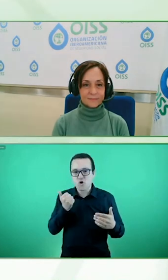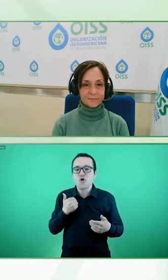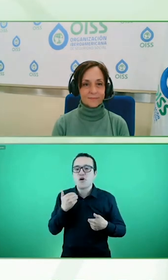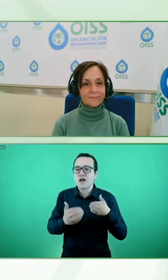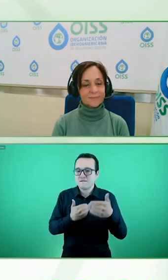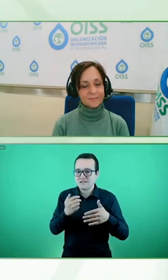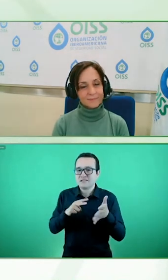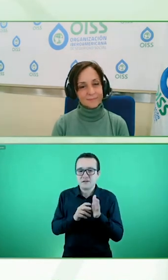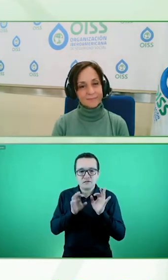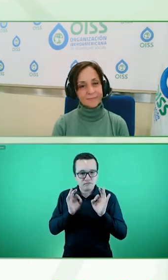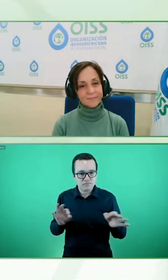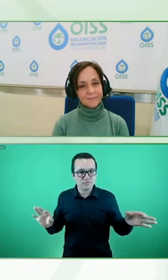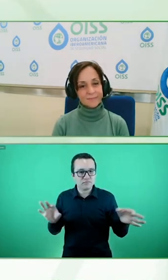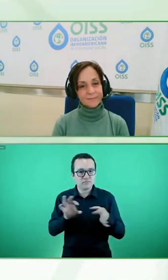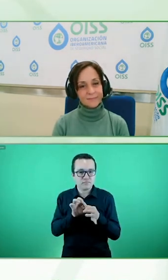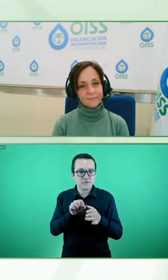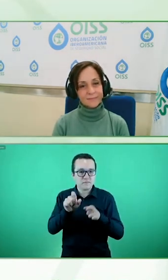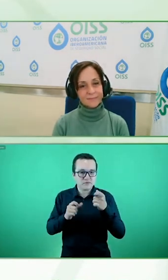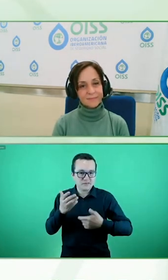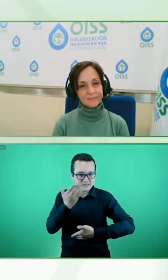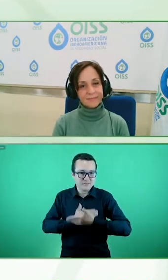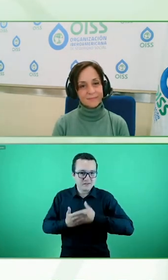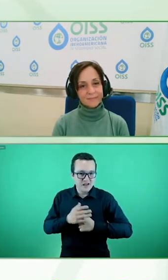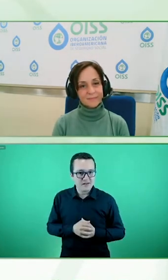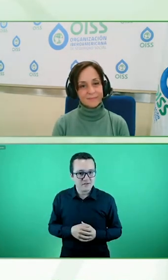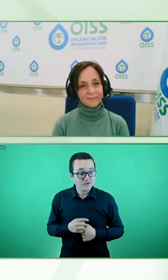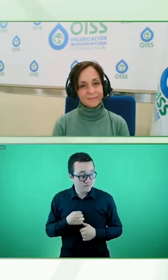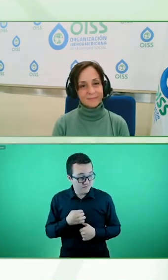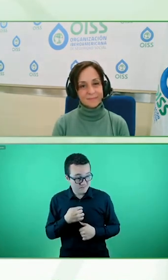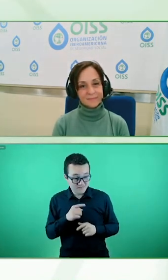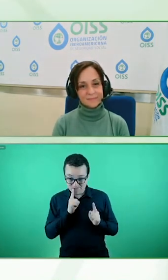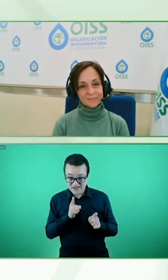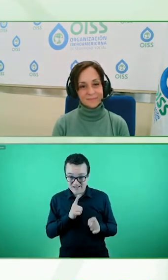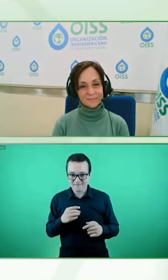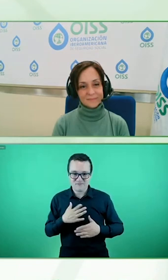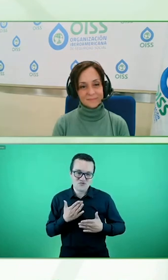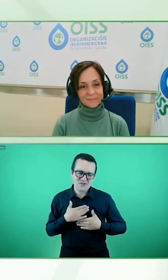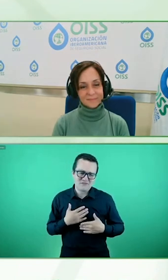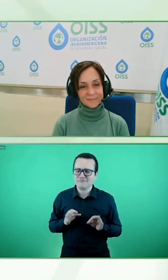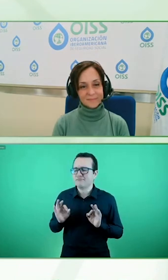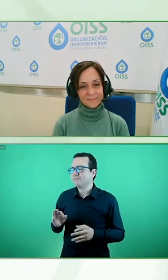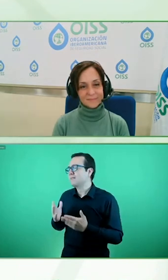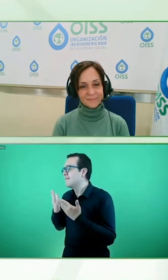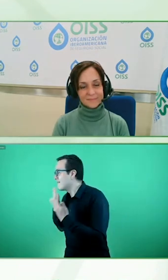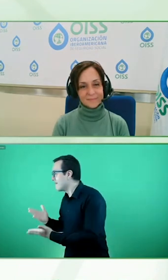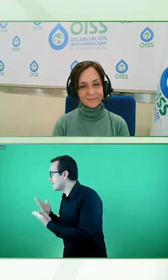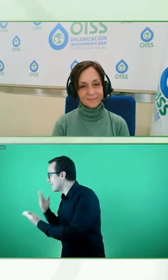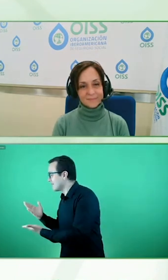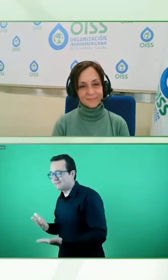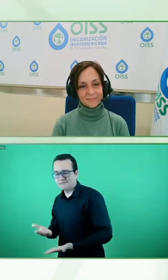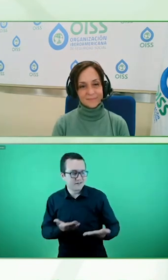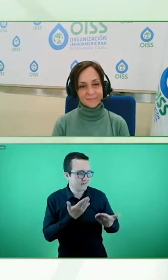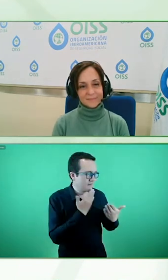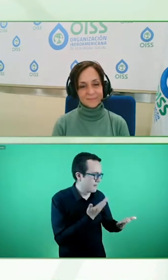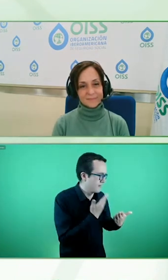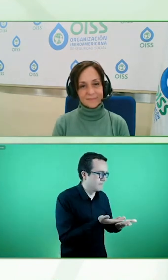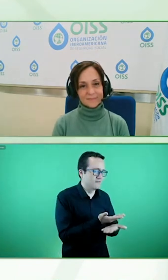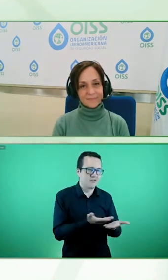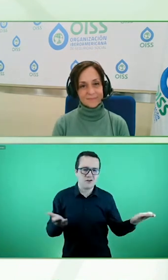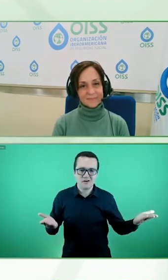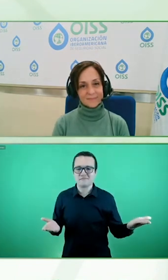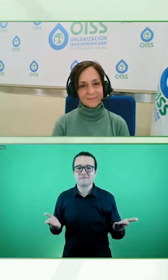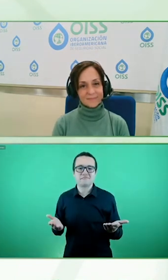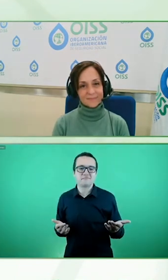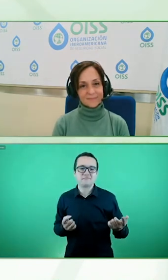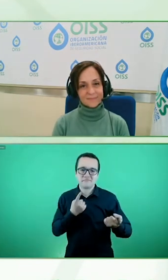así que yo la verdad me voy muy contento les agradezco muchísimo todo lo que han comentado todo lo que han dicho todavía